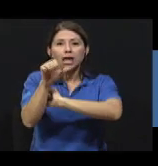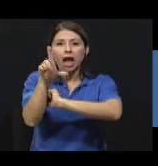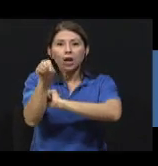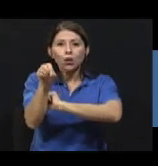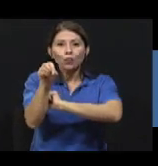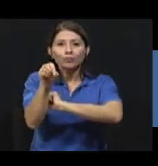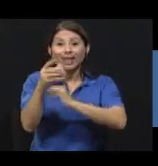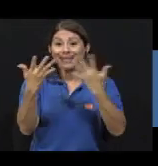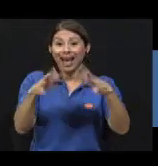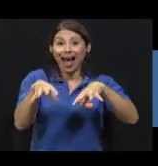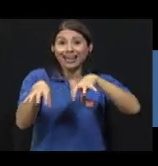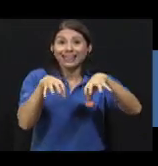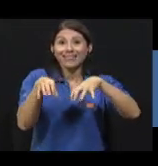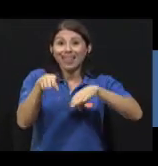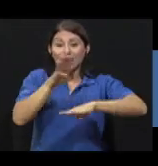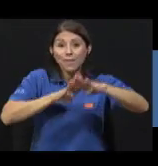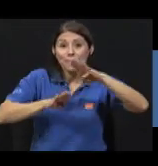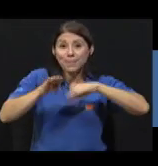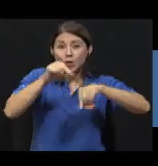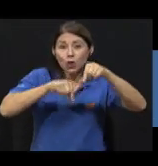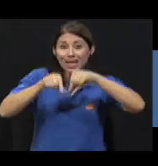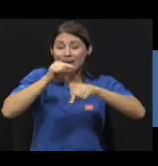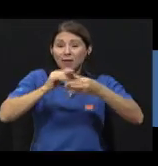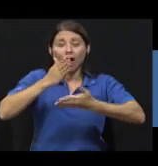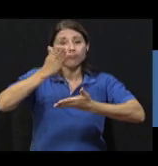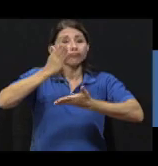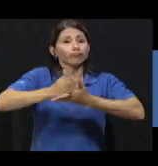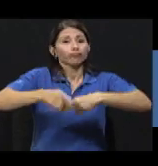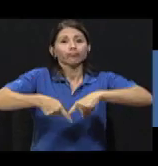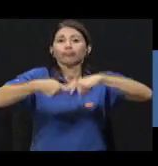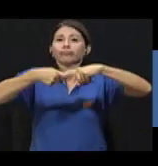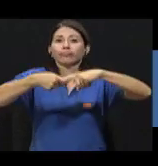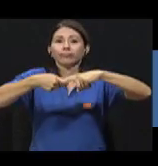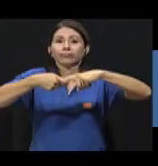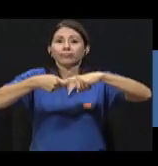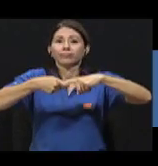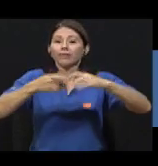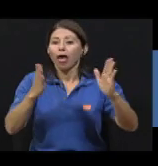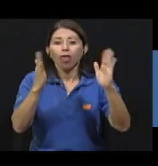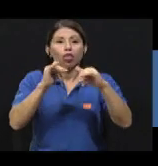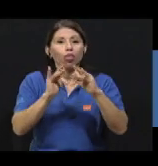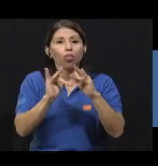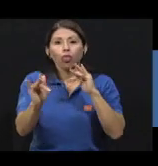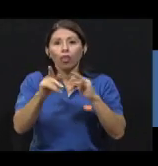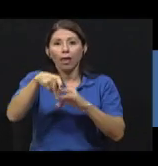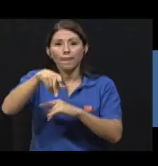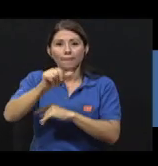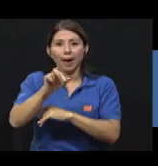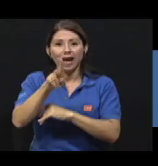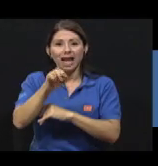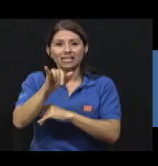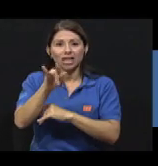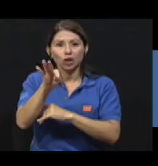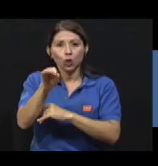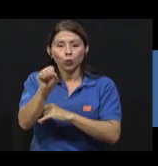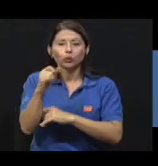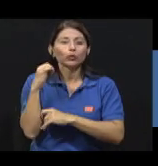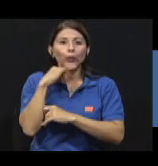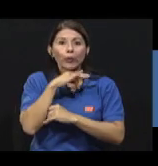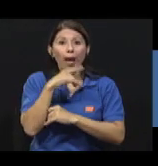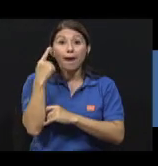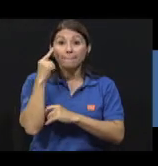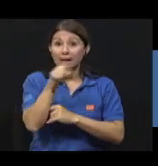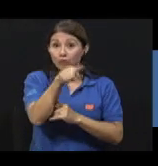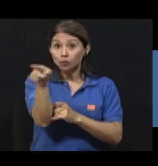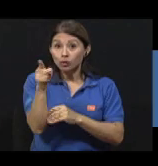bioquímica interna y así garantiza la ausencia de parásitos. Para congelar sin riesgos, se recomienda los